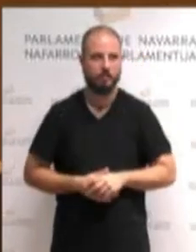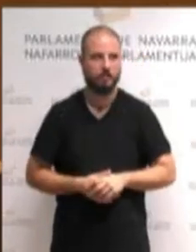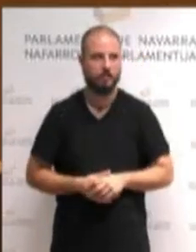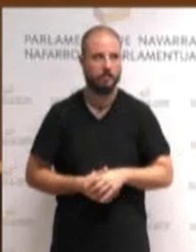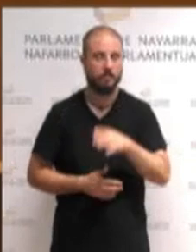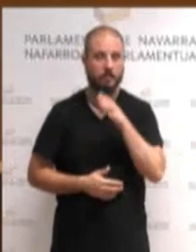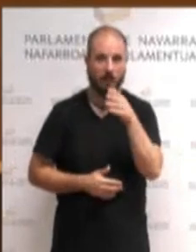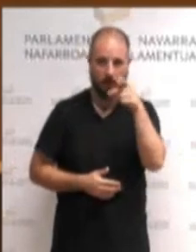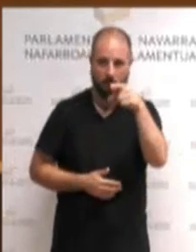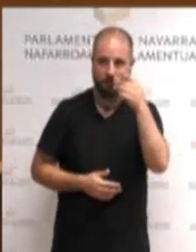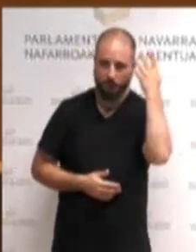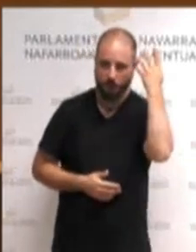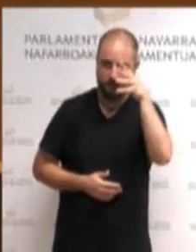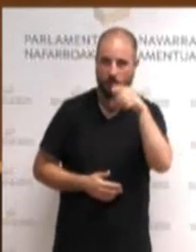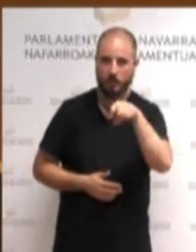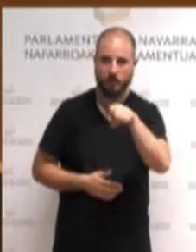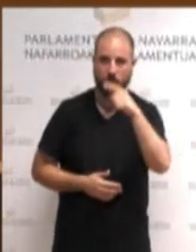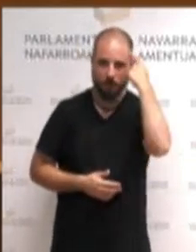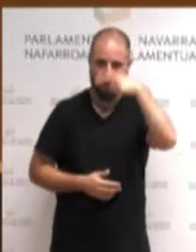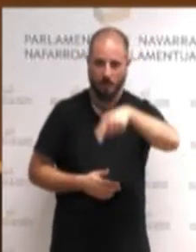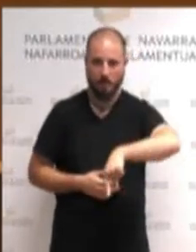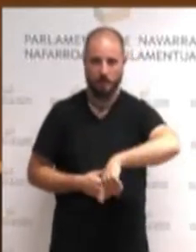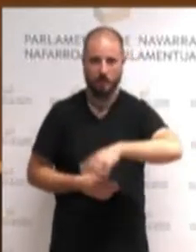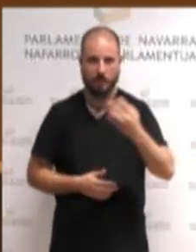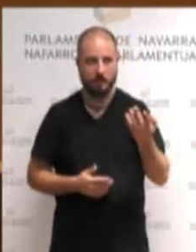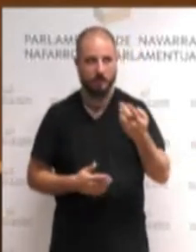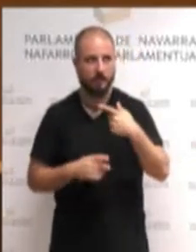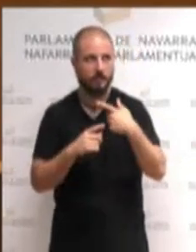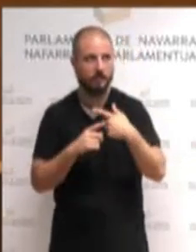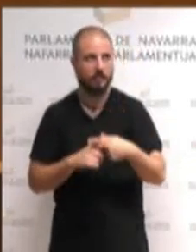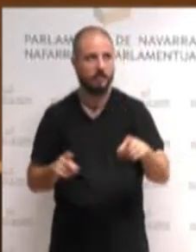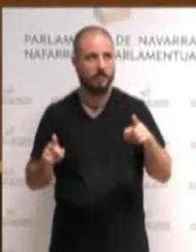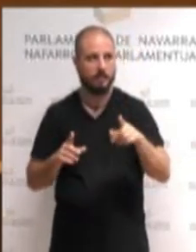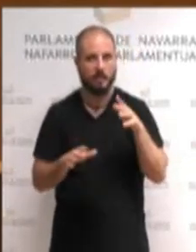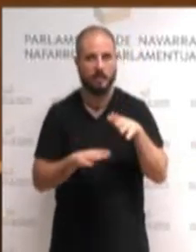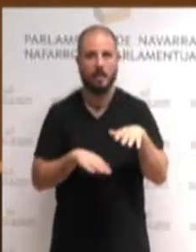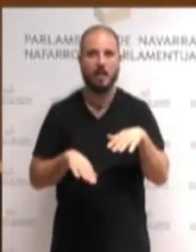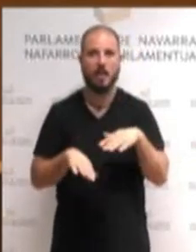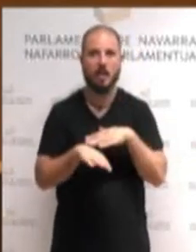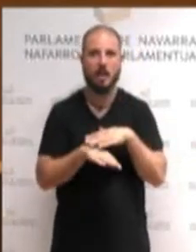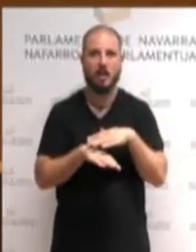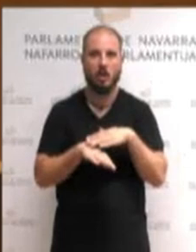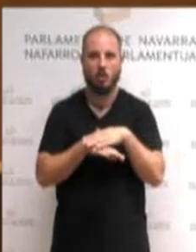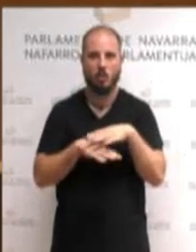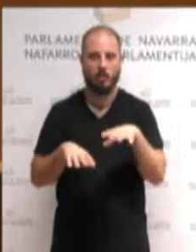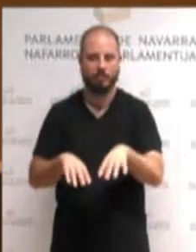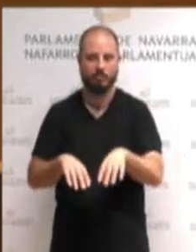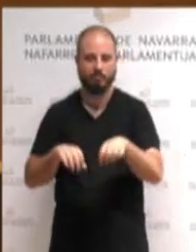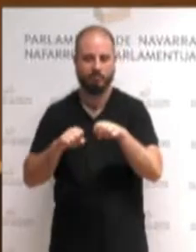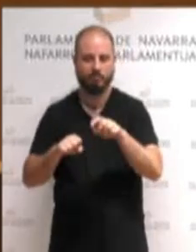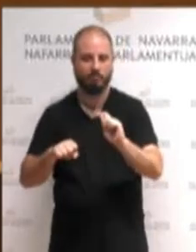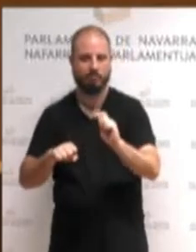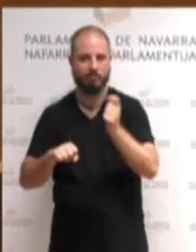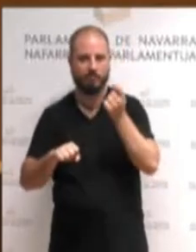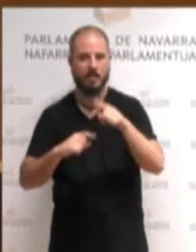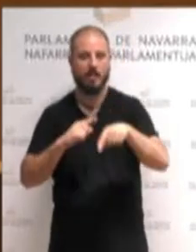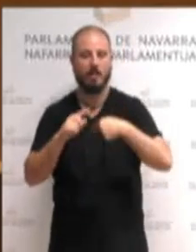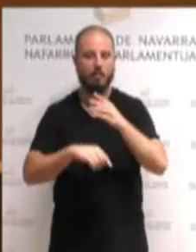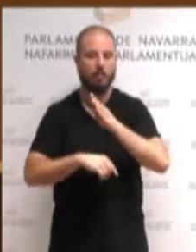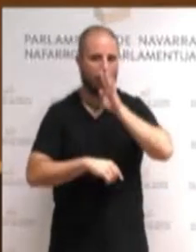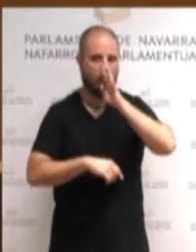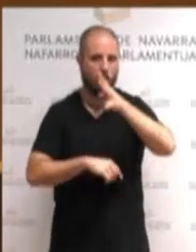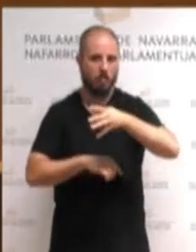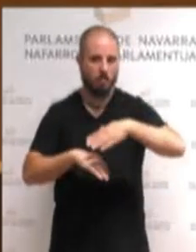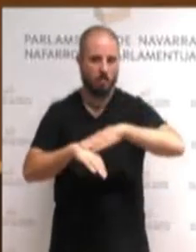porque usted sabe que una cosa es superar una investidura y otra es gobernar durante cuatro años.